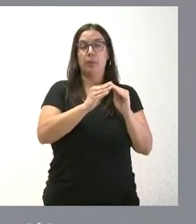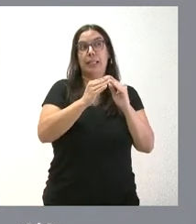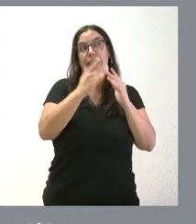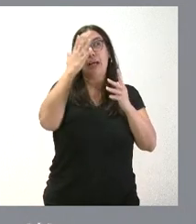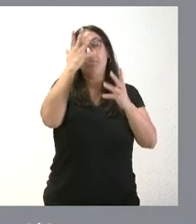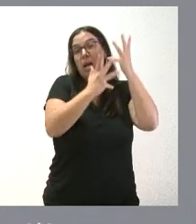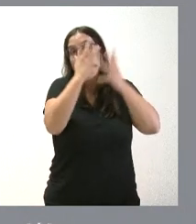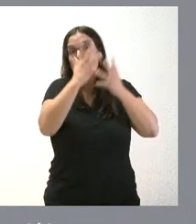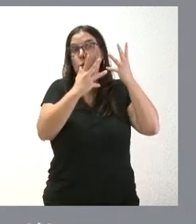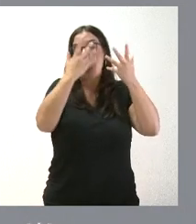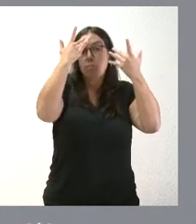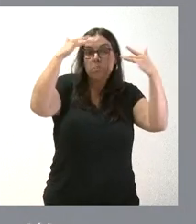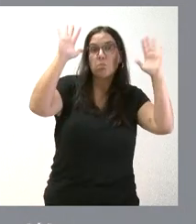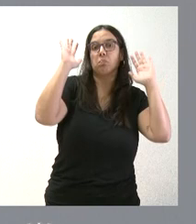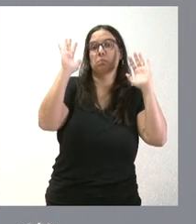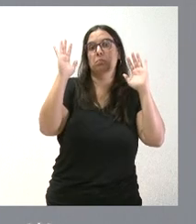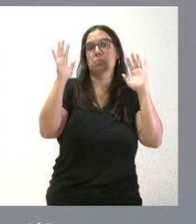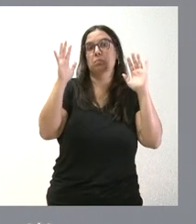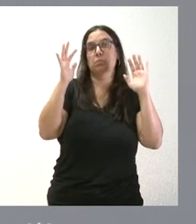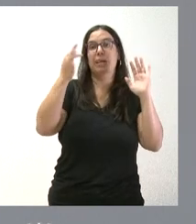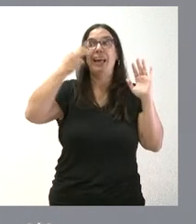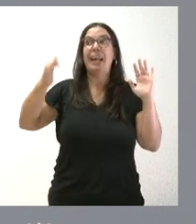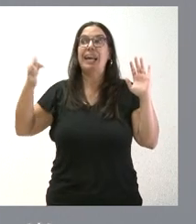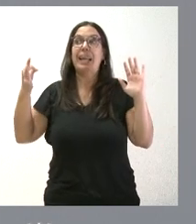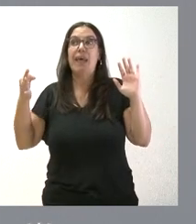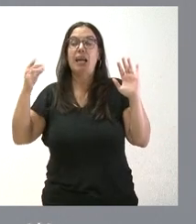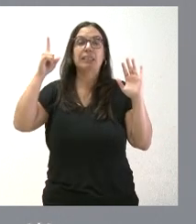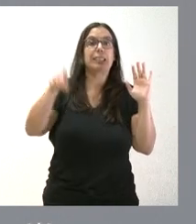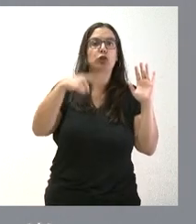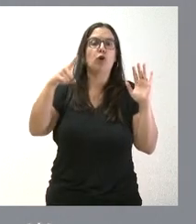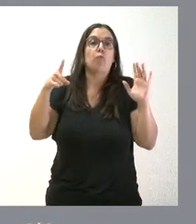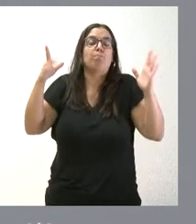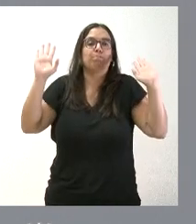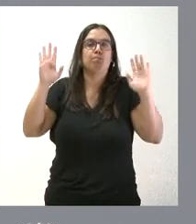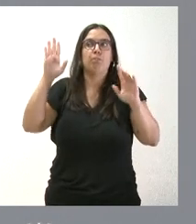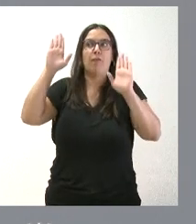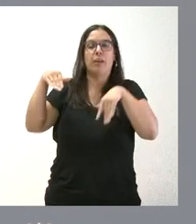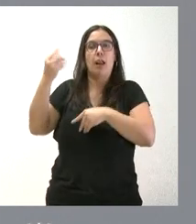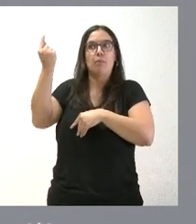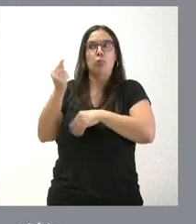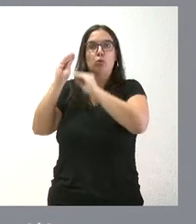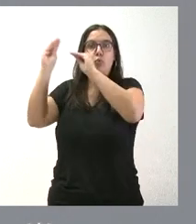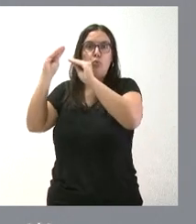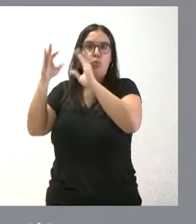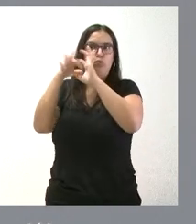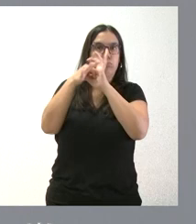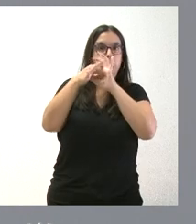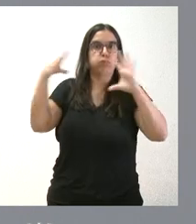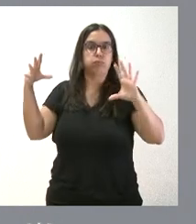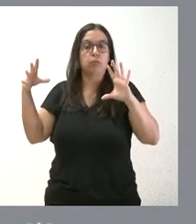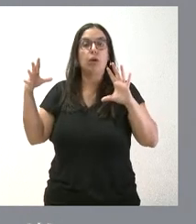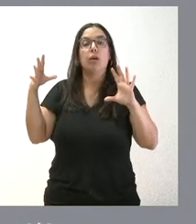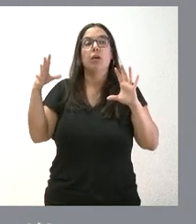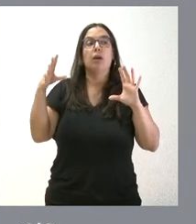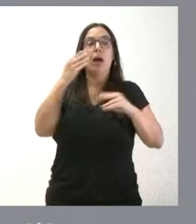que pueden estar más o menos cercanas o alejadas de los datos finales que plantea el Estado si finalmente presenta los presupuestos o si esperamos esas